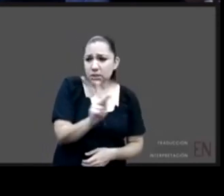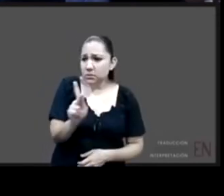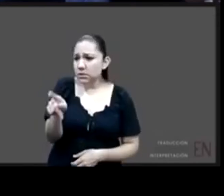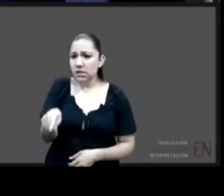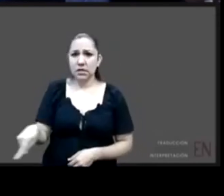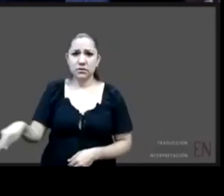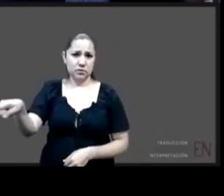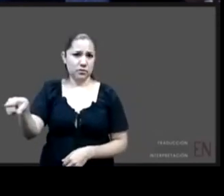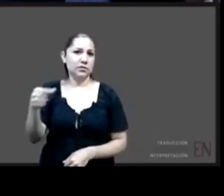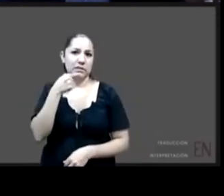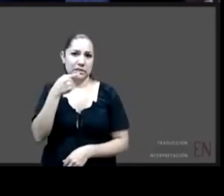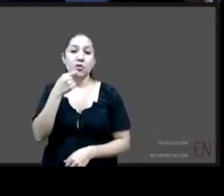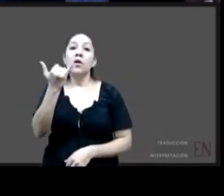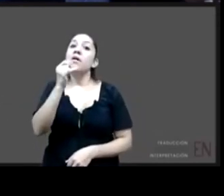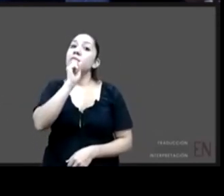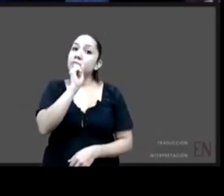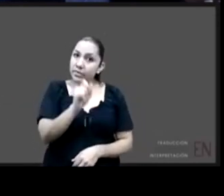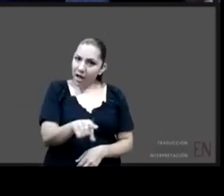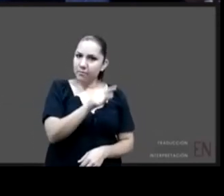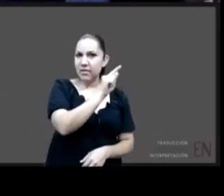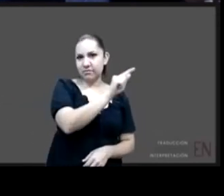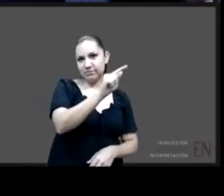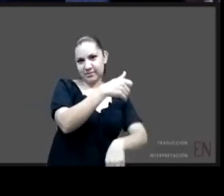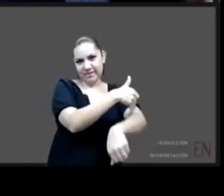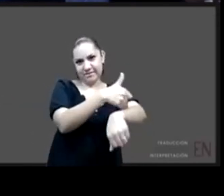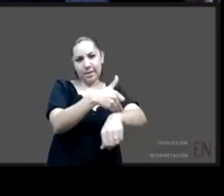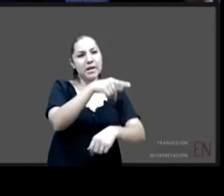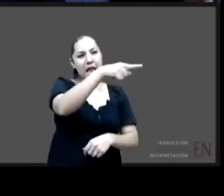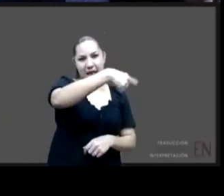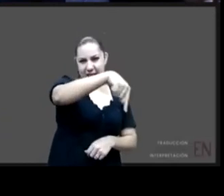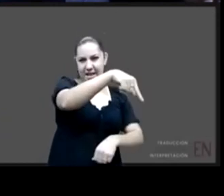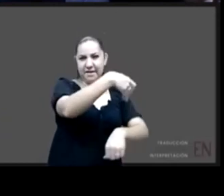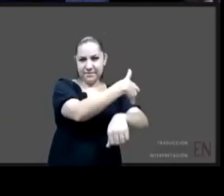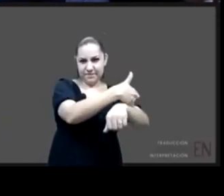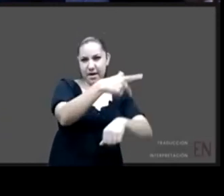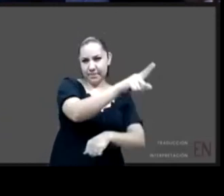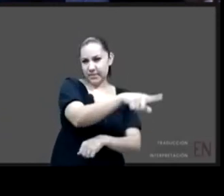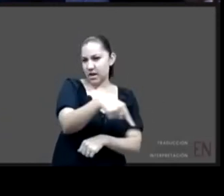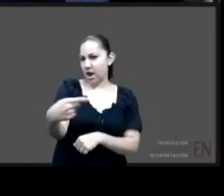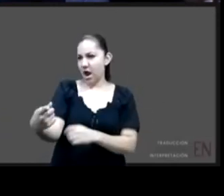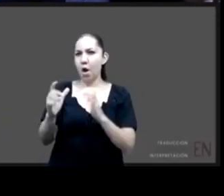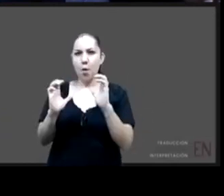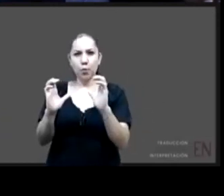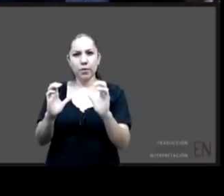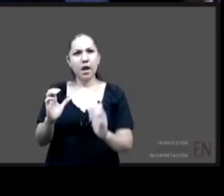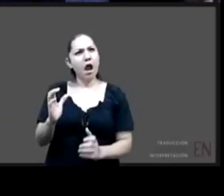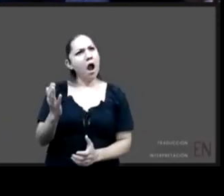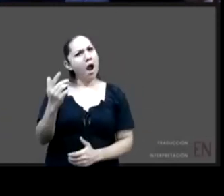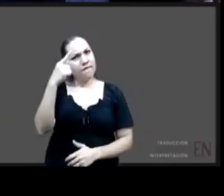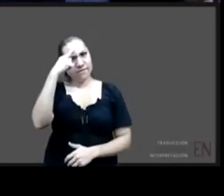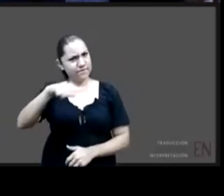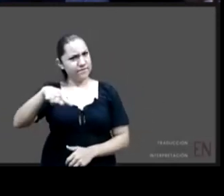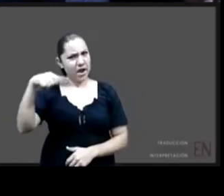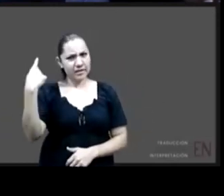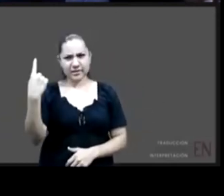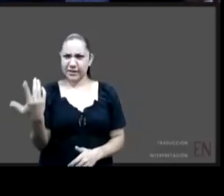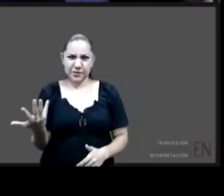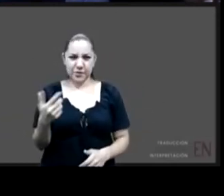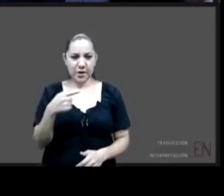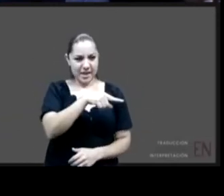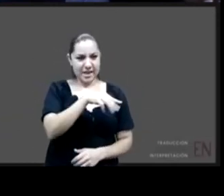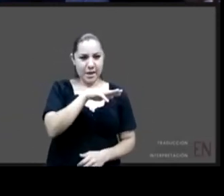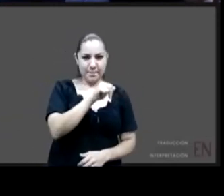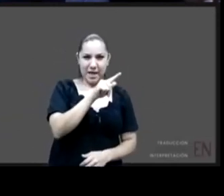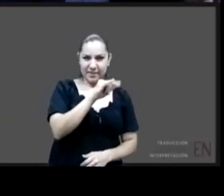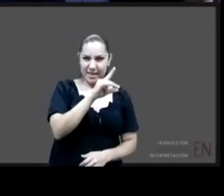hay que acompañar y cuidar a los que cuidan como lo acaba de decir Matilde tanto desde las familias de origen como a quien